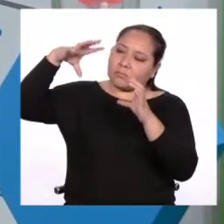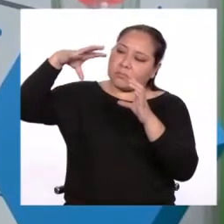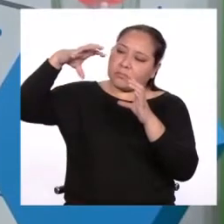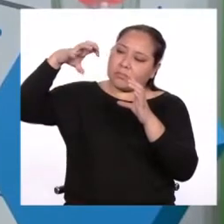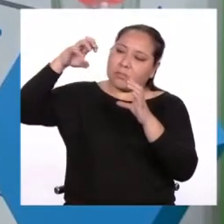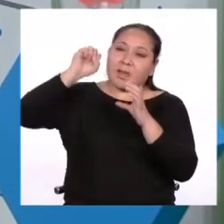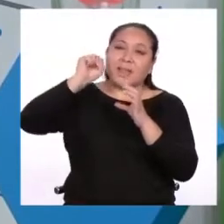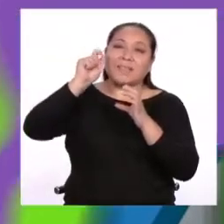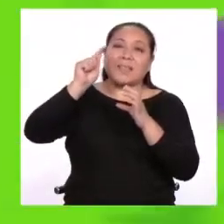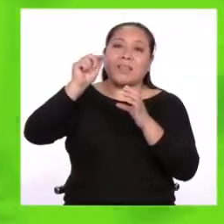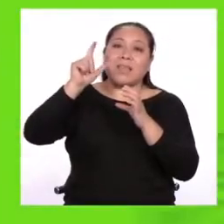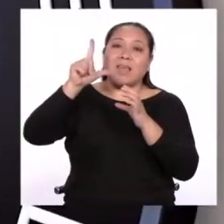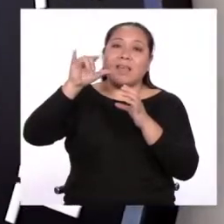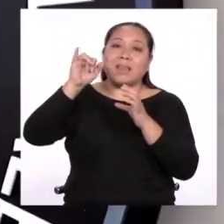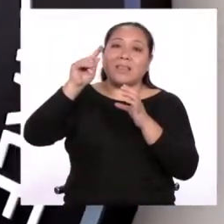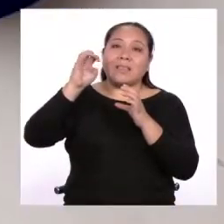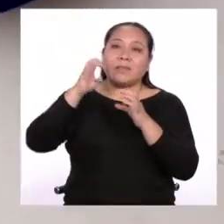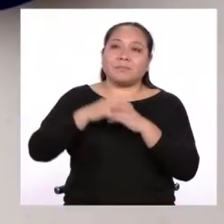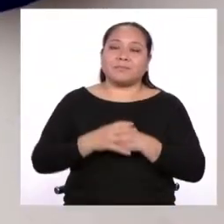¿no?